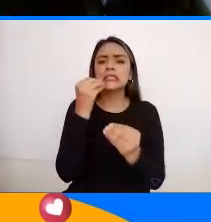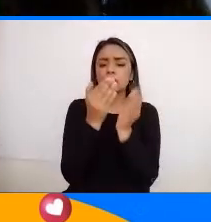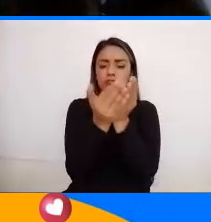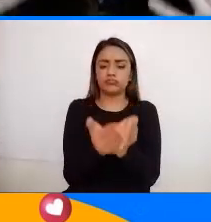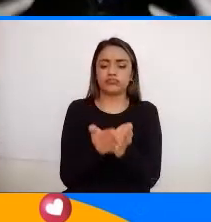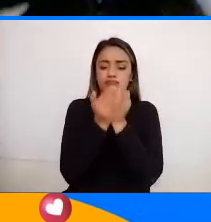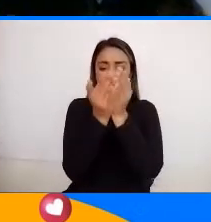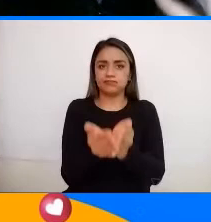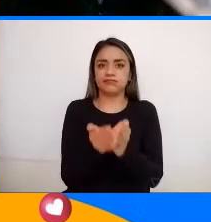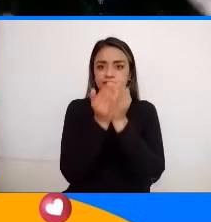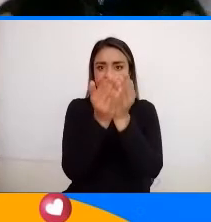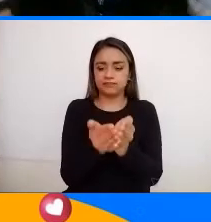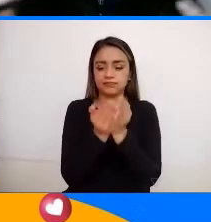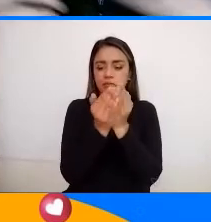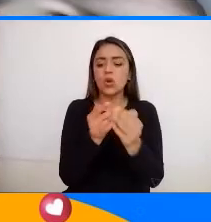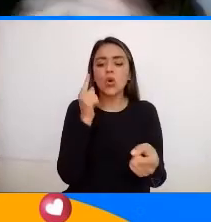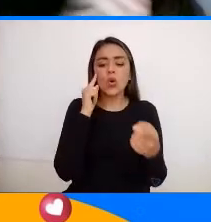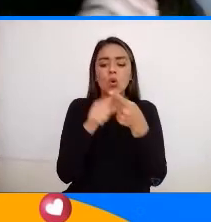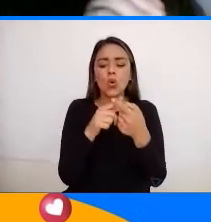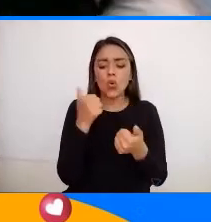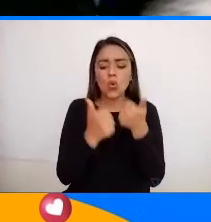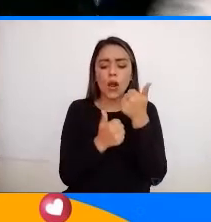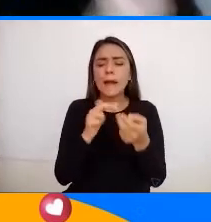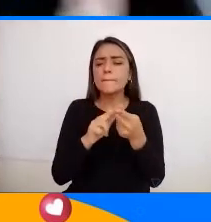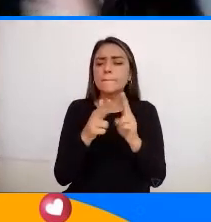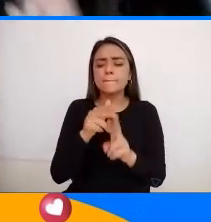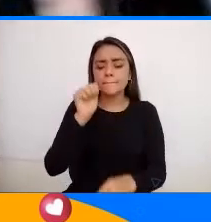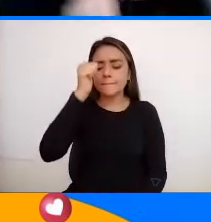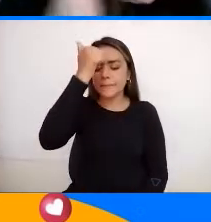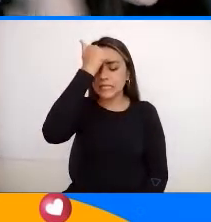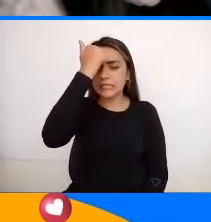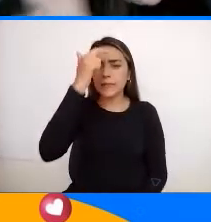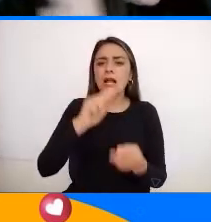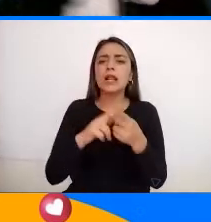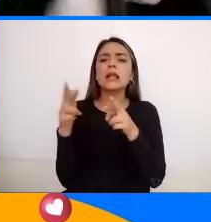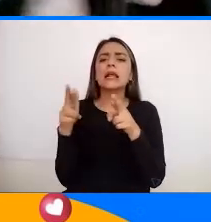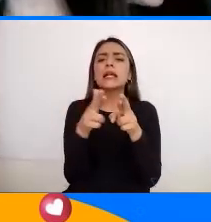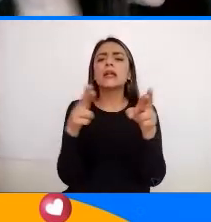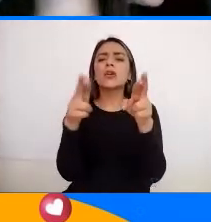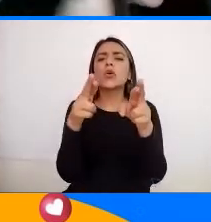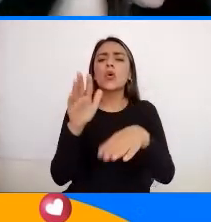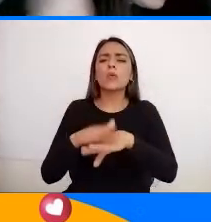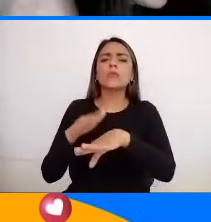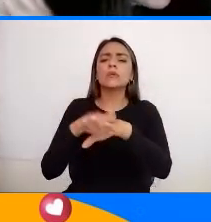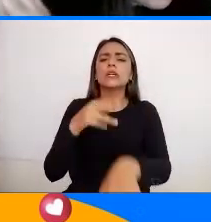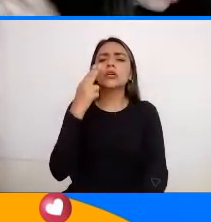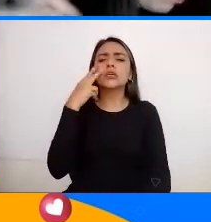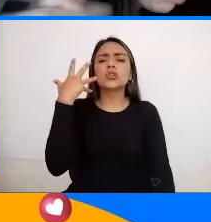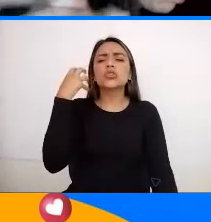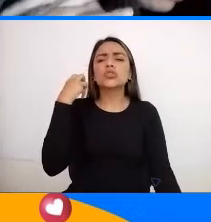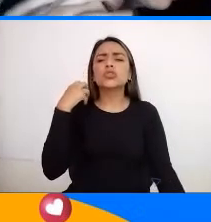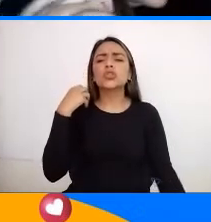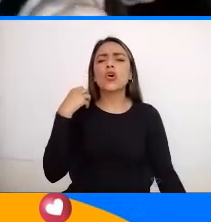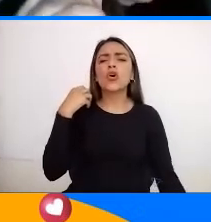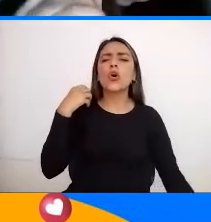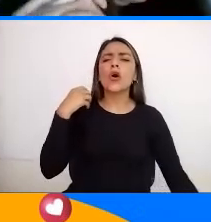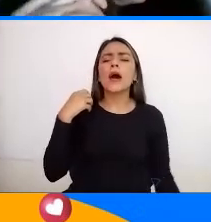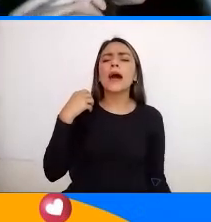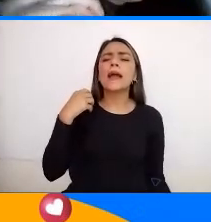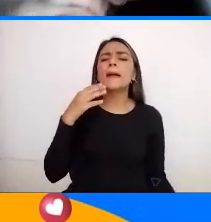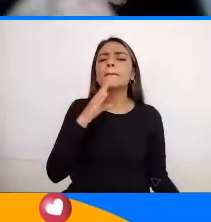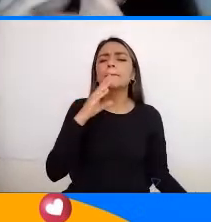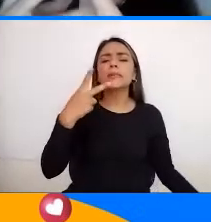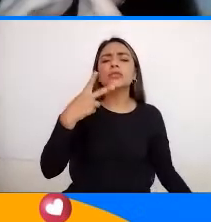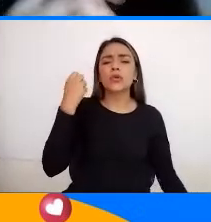¿Cuál era el principal río? A ver chicos Toda esa historia A ver Por puntos A ver